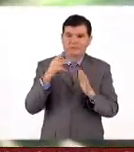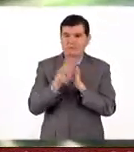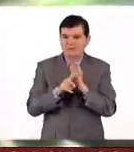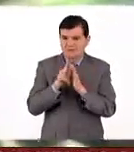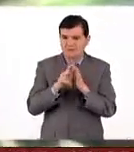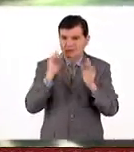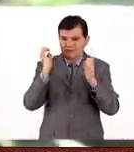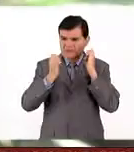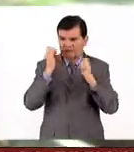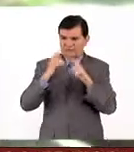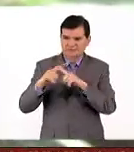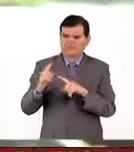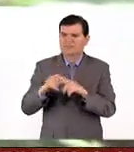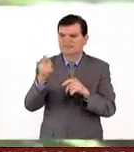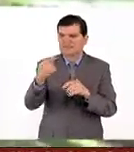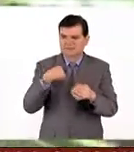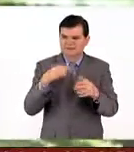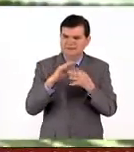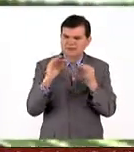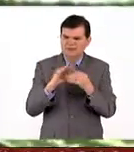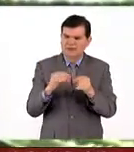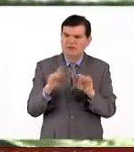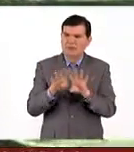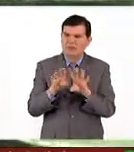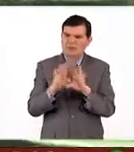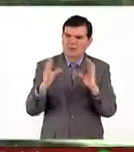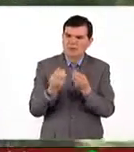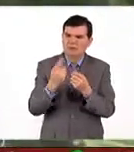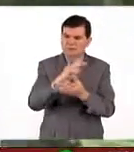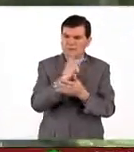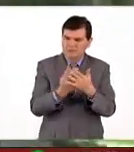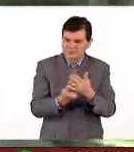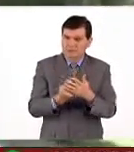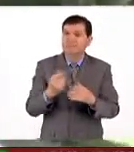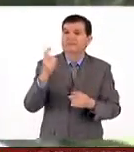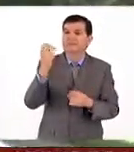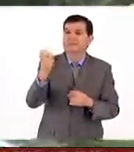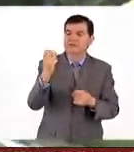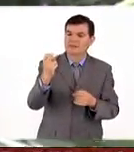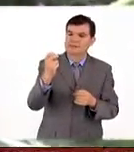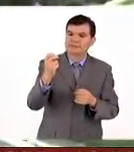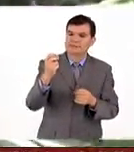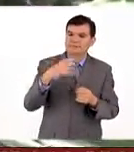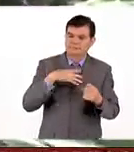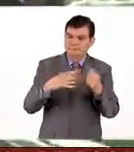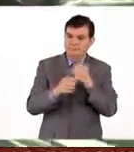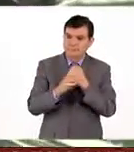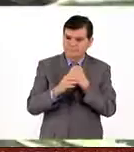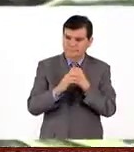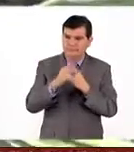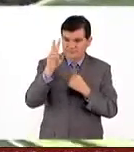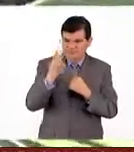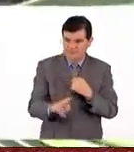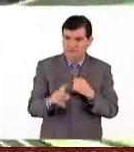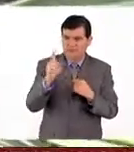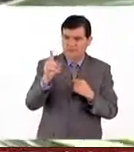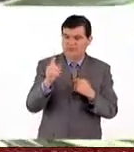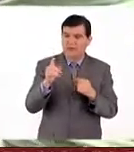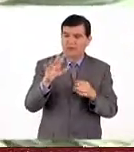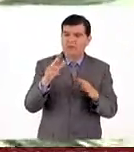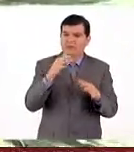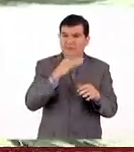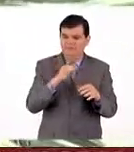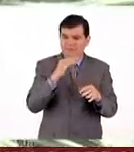videos, exposiciones, cuéntenos un poquito de cómo va a estar conformado el programa. Bueno, en esta celebración que es realmente una verbena